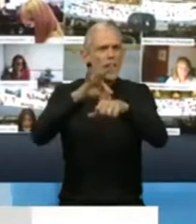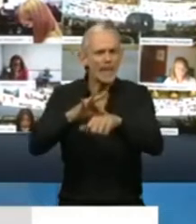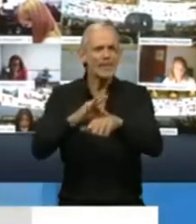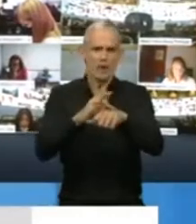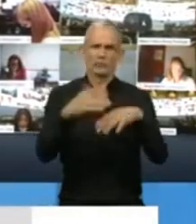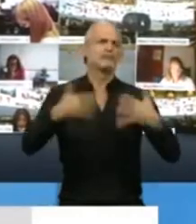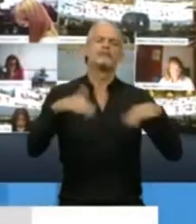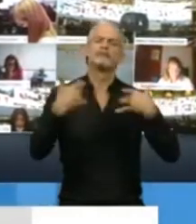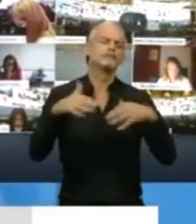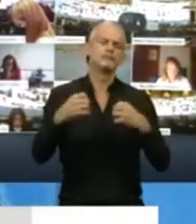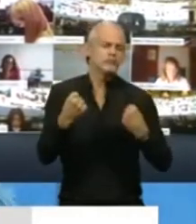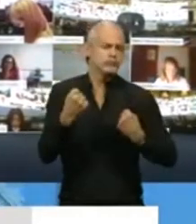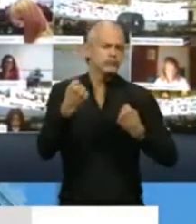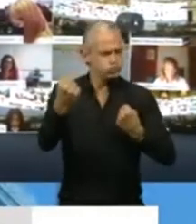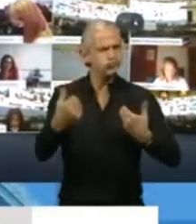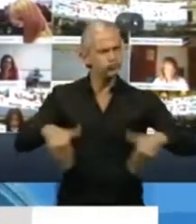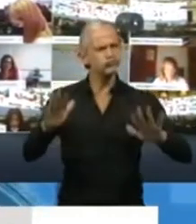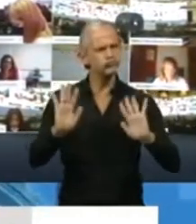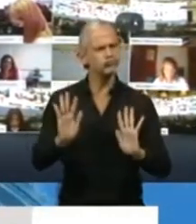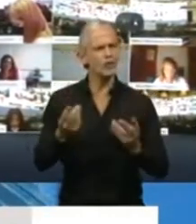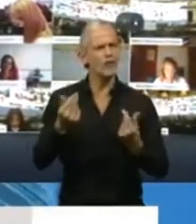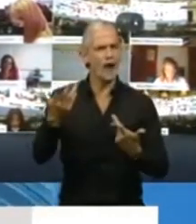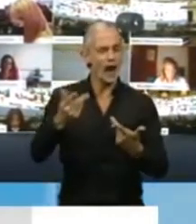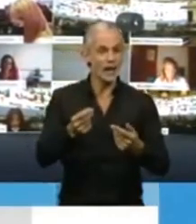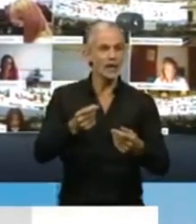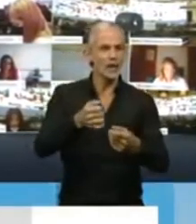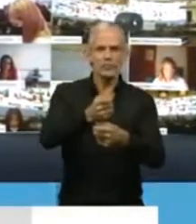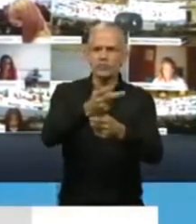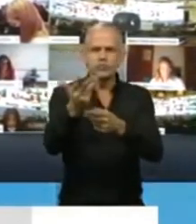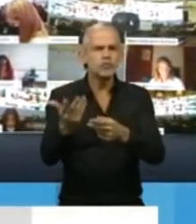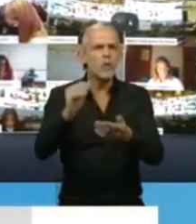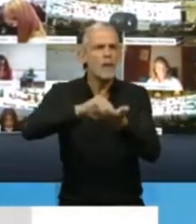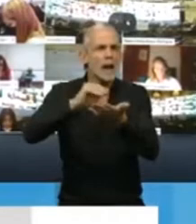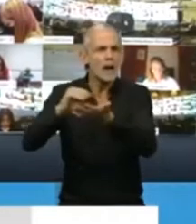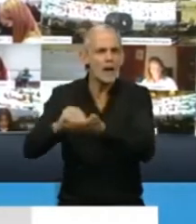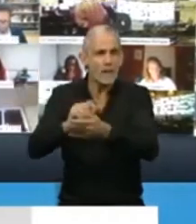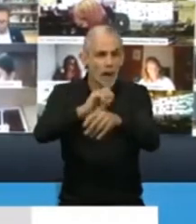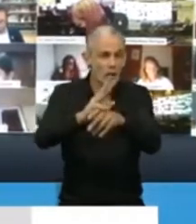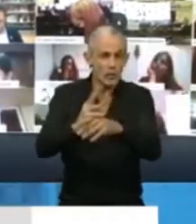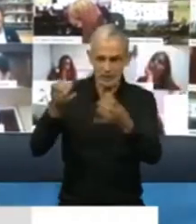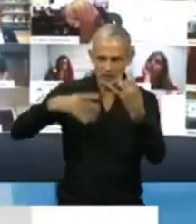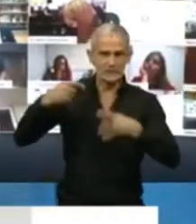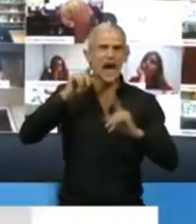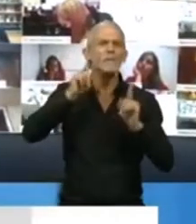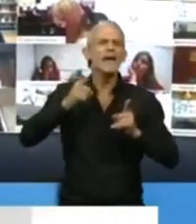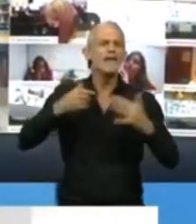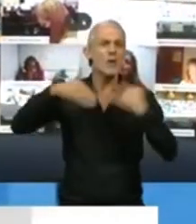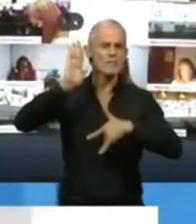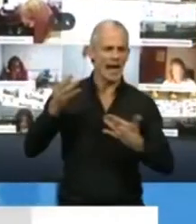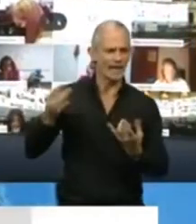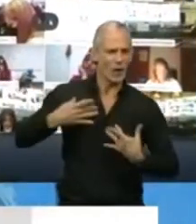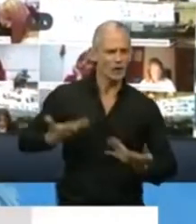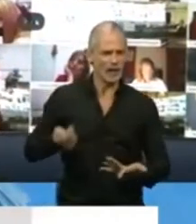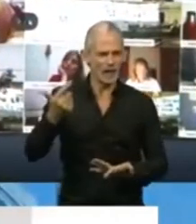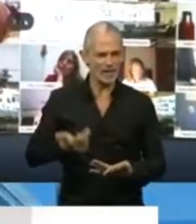algo realmente heroico y a medida que el número de contagios se asienten, también suman los riesgos. La